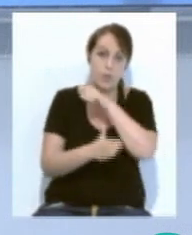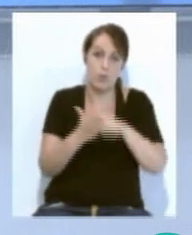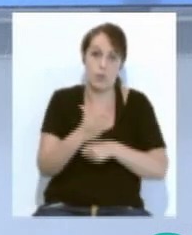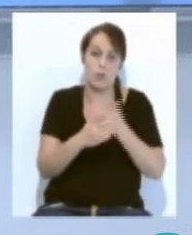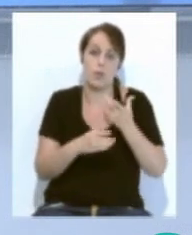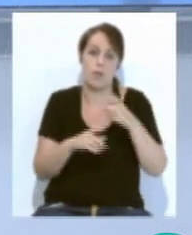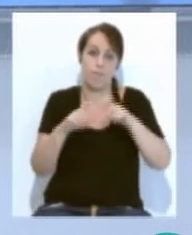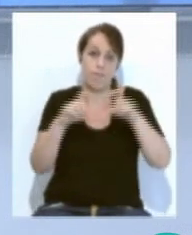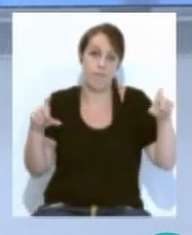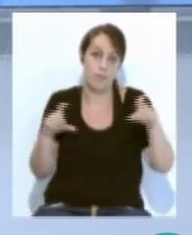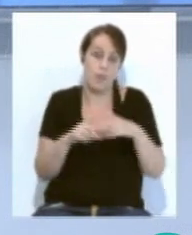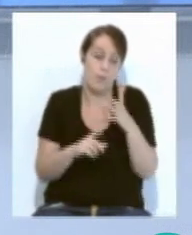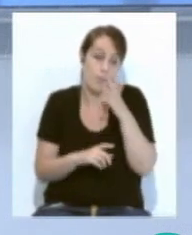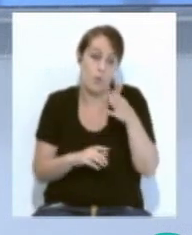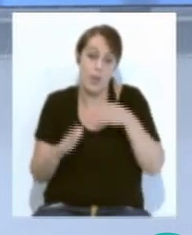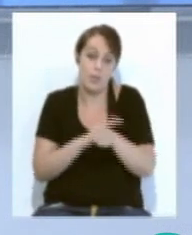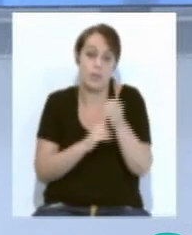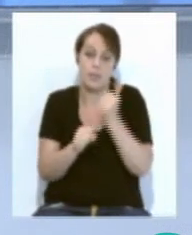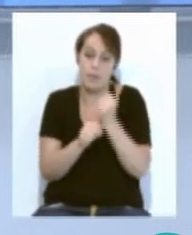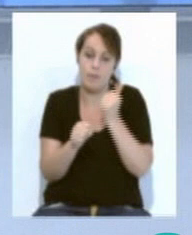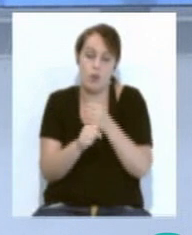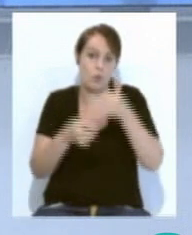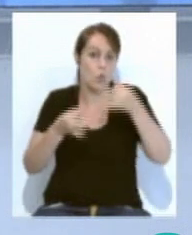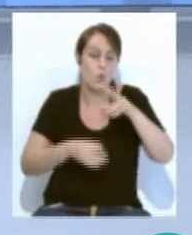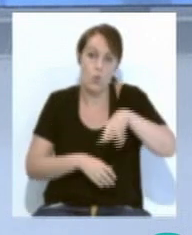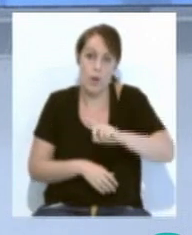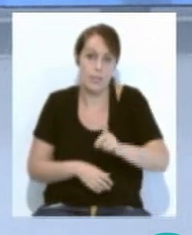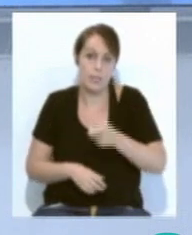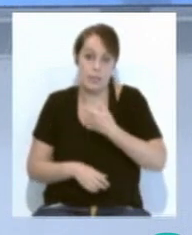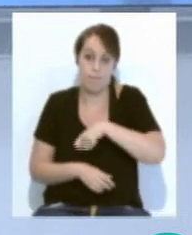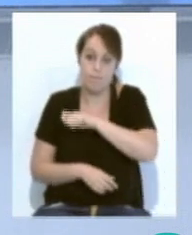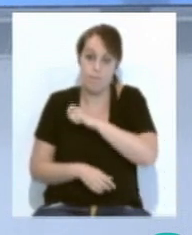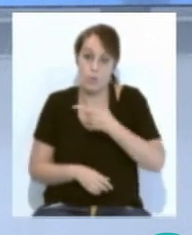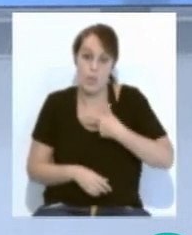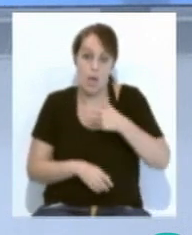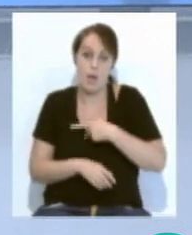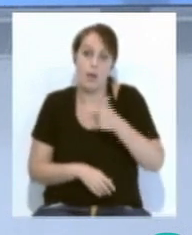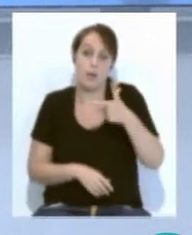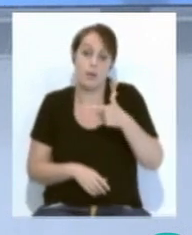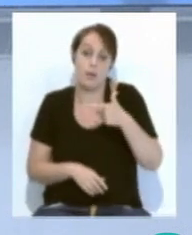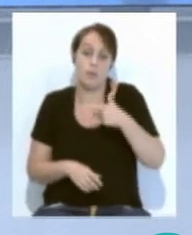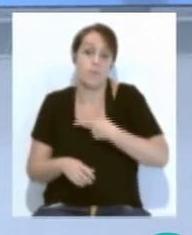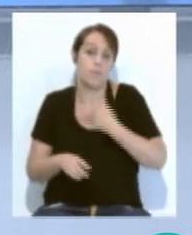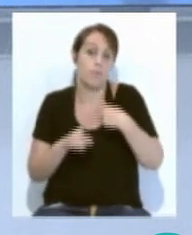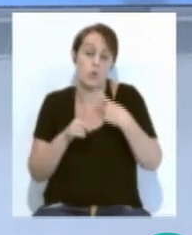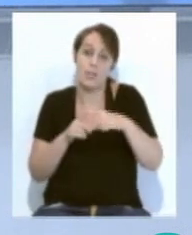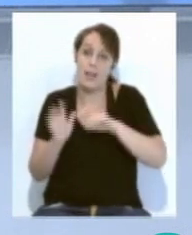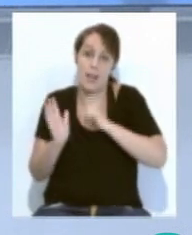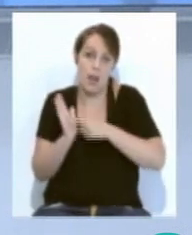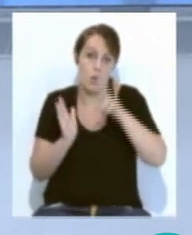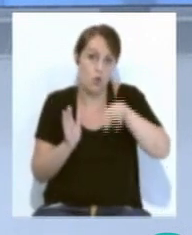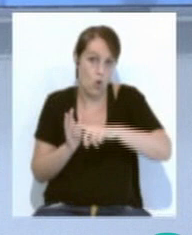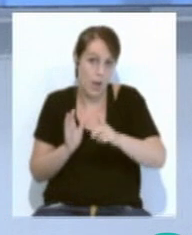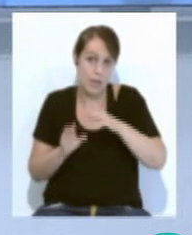plantillas ya que no se garantiza el acceso al trabajo y las fuerzas del orden no impiden que se lleven a cabo actos ilegales contra quienes sí quieren